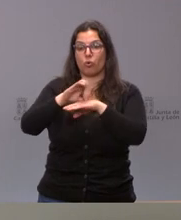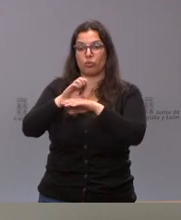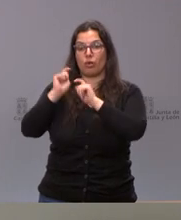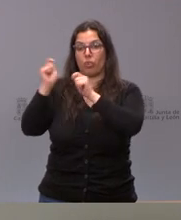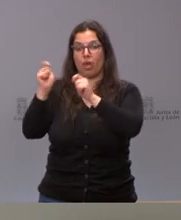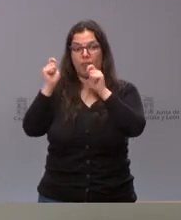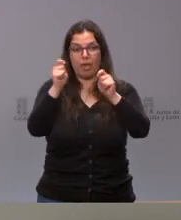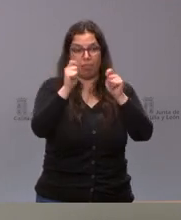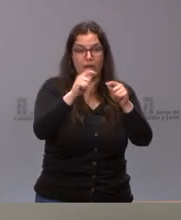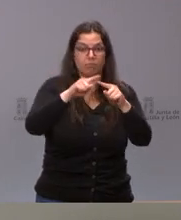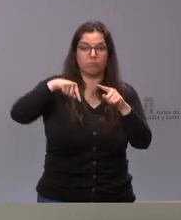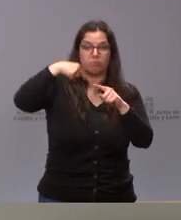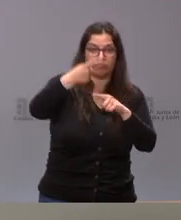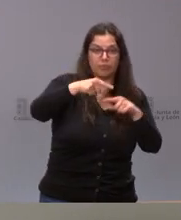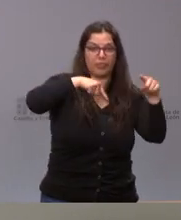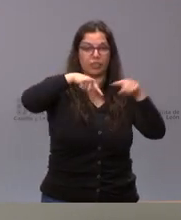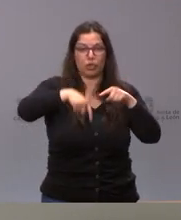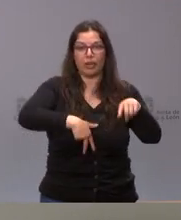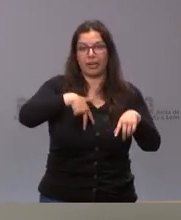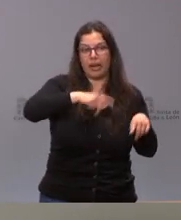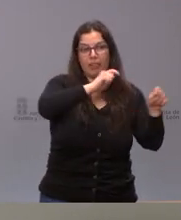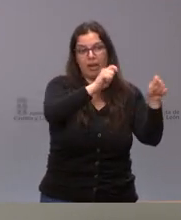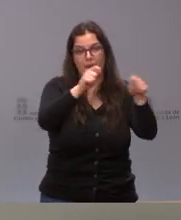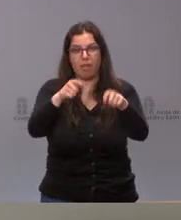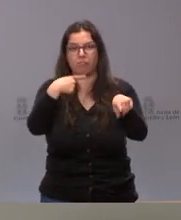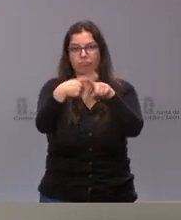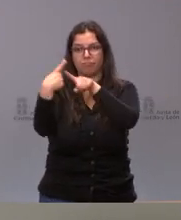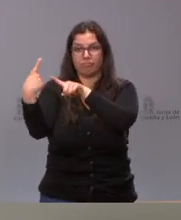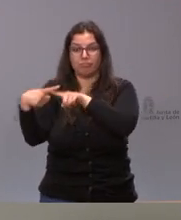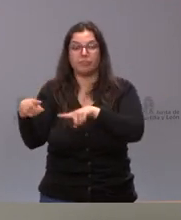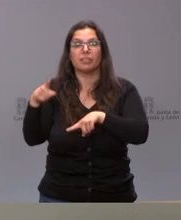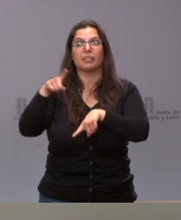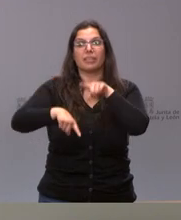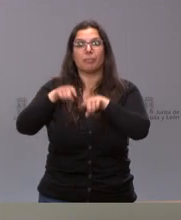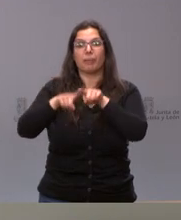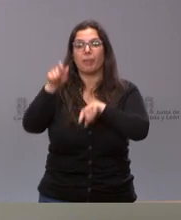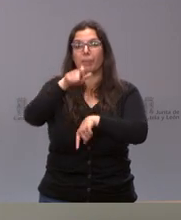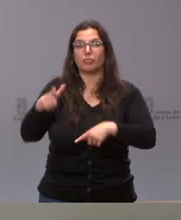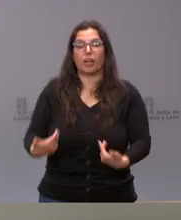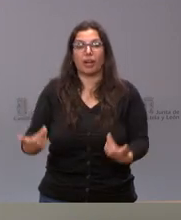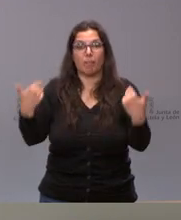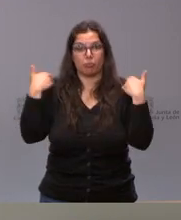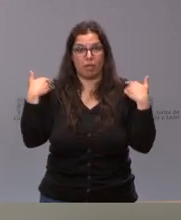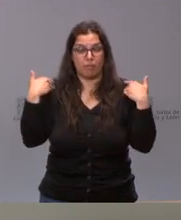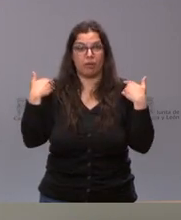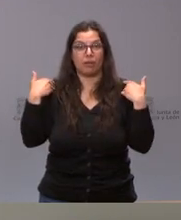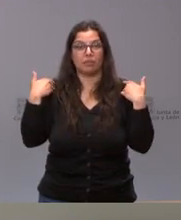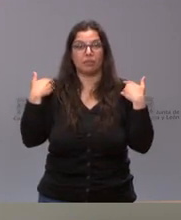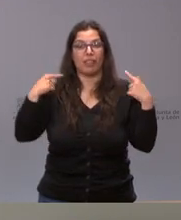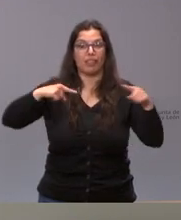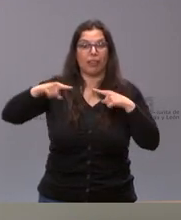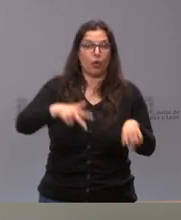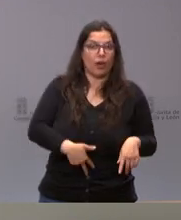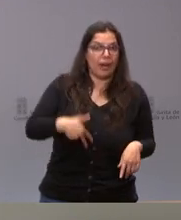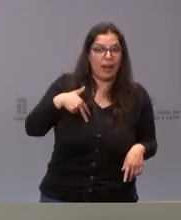iban produciéndose en relación con aquellos responsables cuya dirección general,